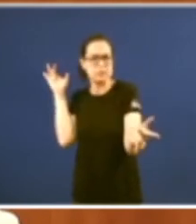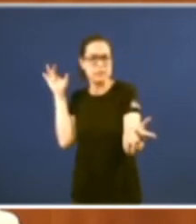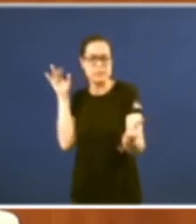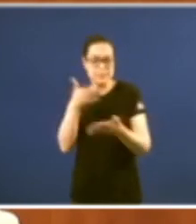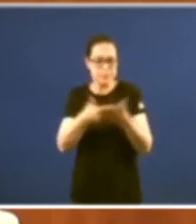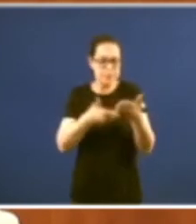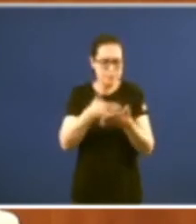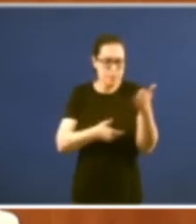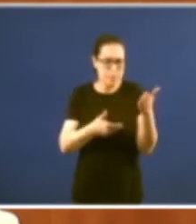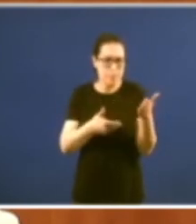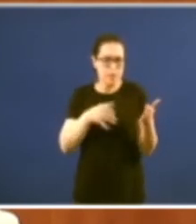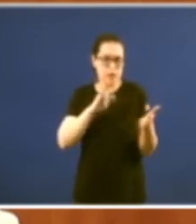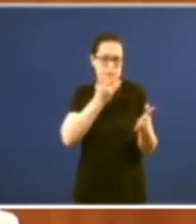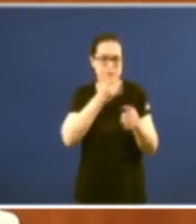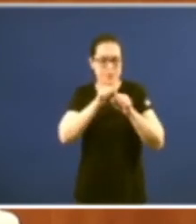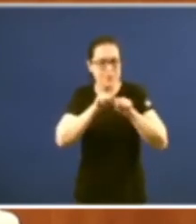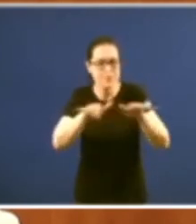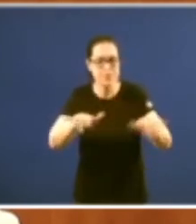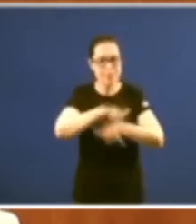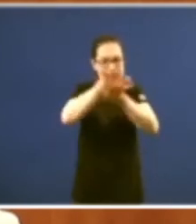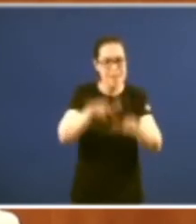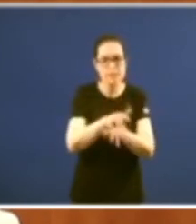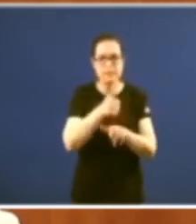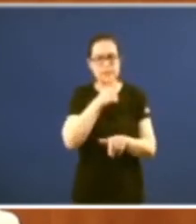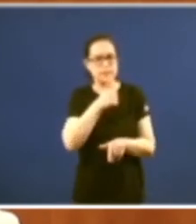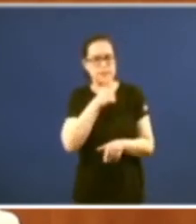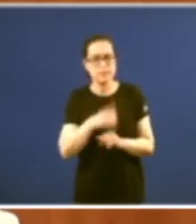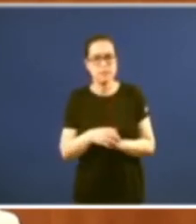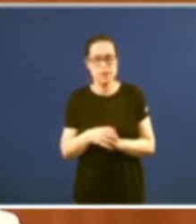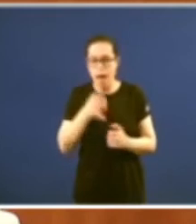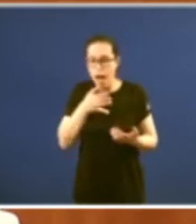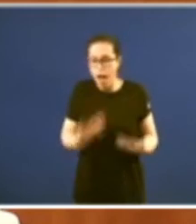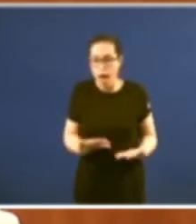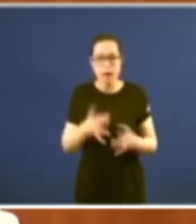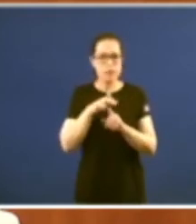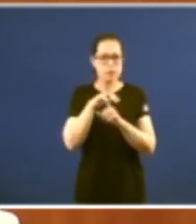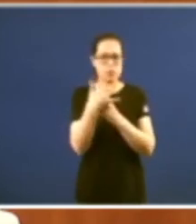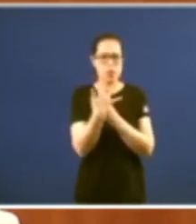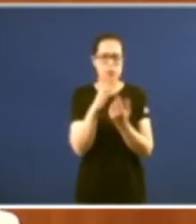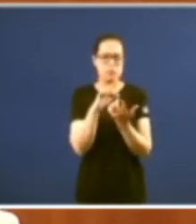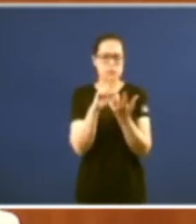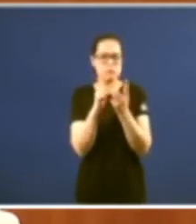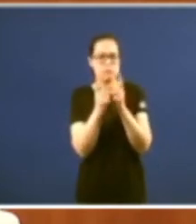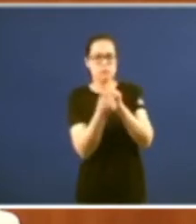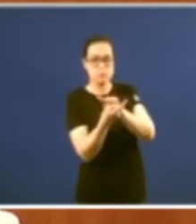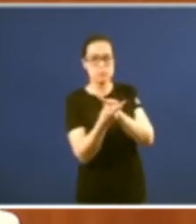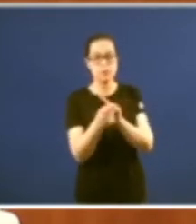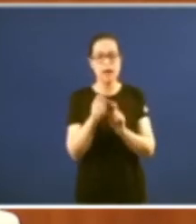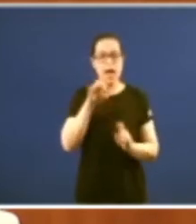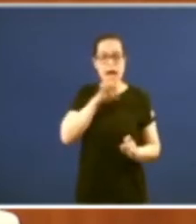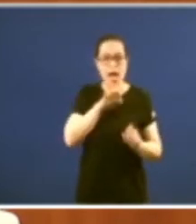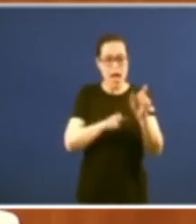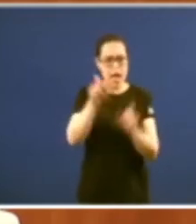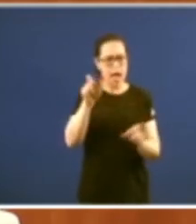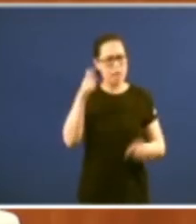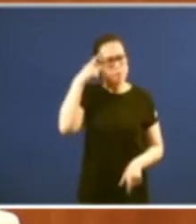fomos capaces de convencelos hoxe a situación afortunadamente mudou os galegos xa nos acostumamos a ter